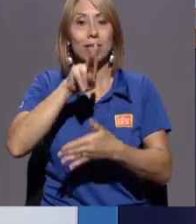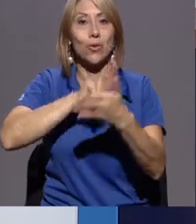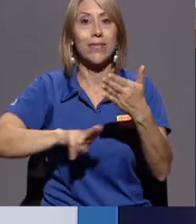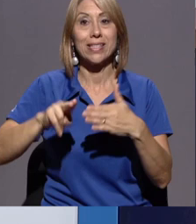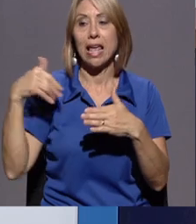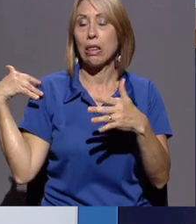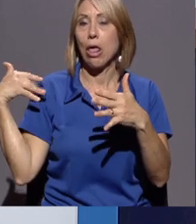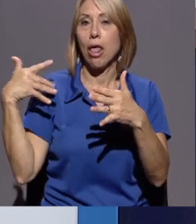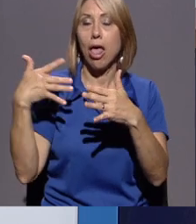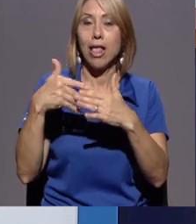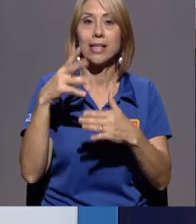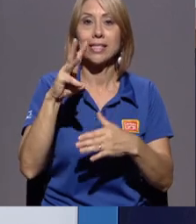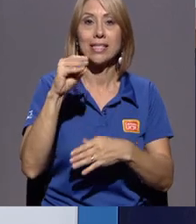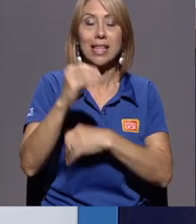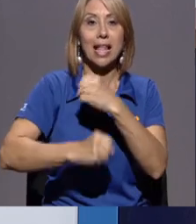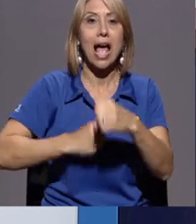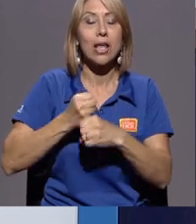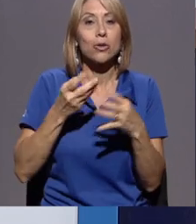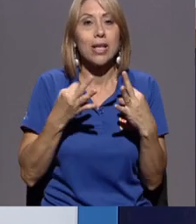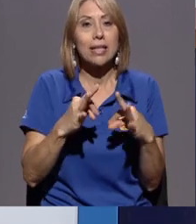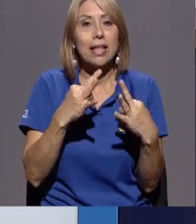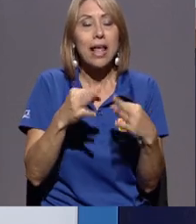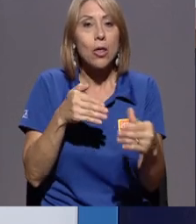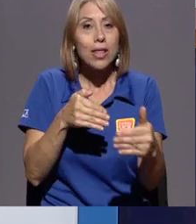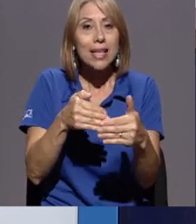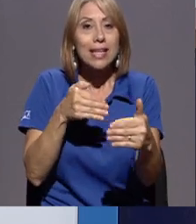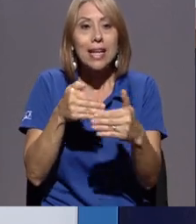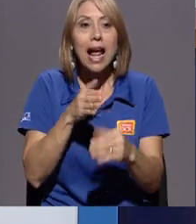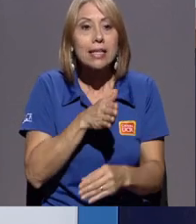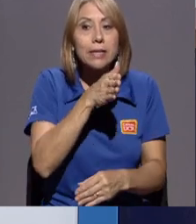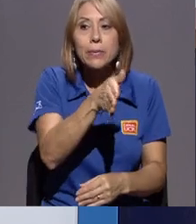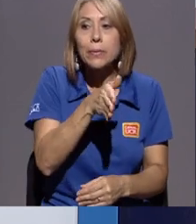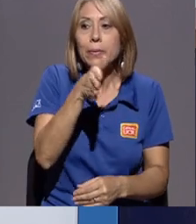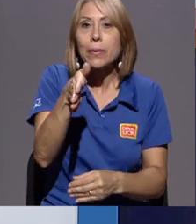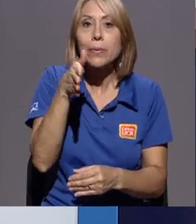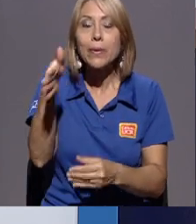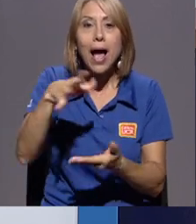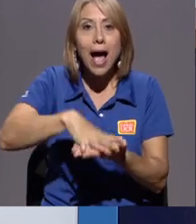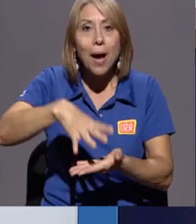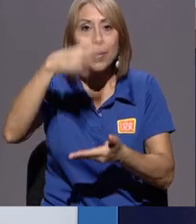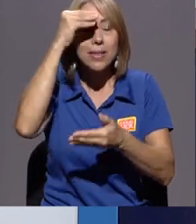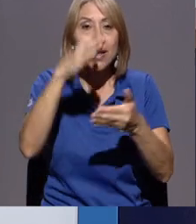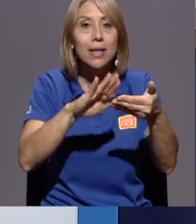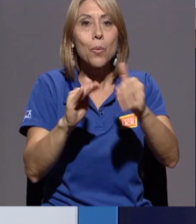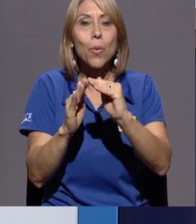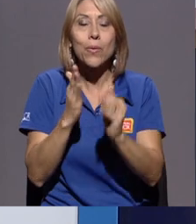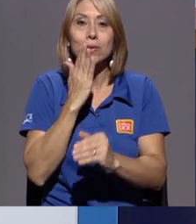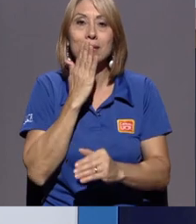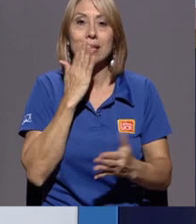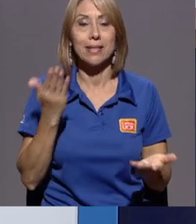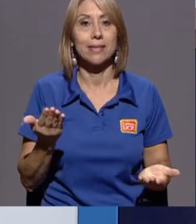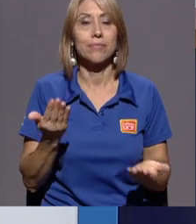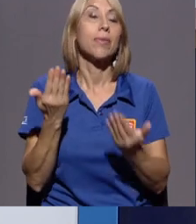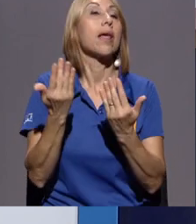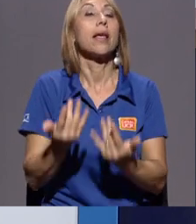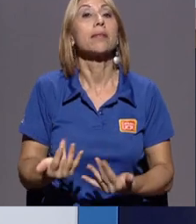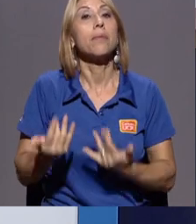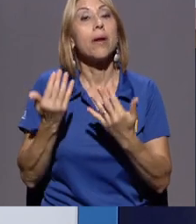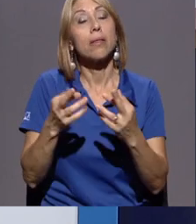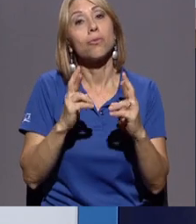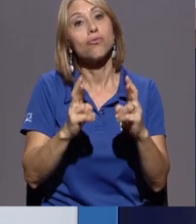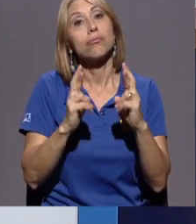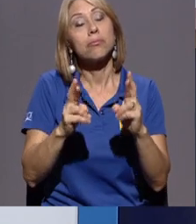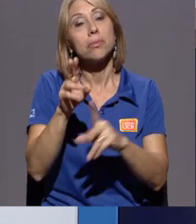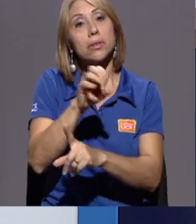largo de 60 años han tratado de acercarse y de aprender también de los pueblos indígenas y esperando, bueno, que ojalá la